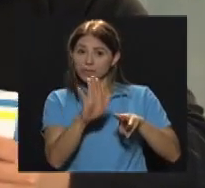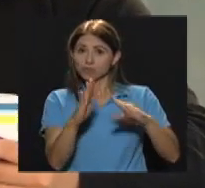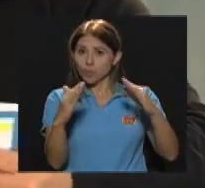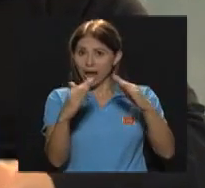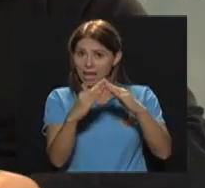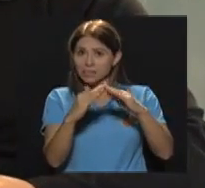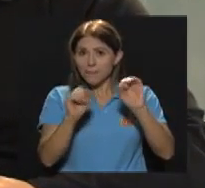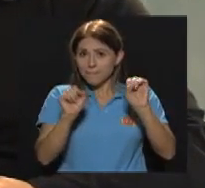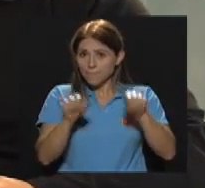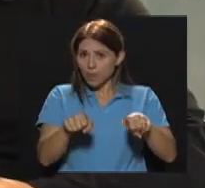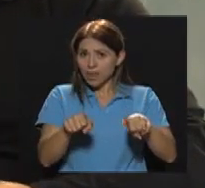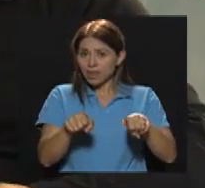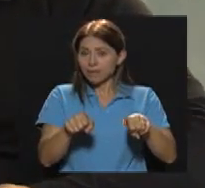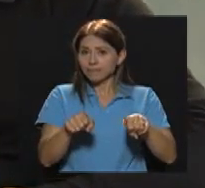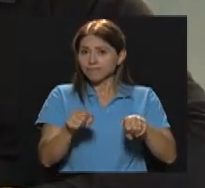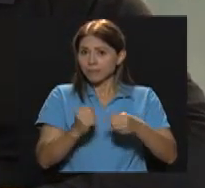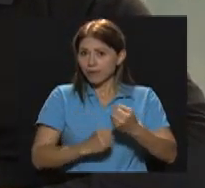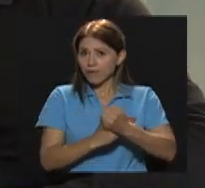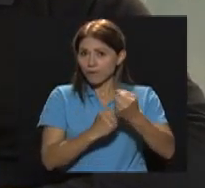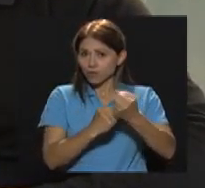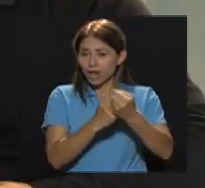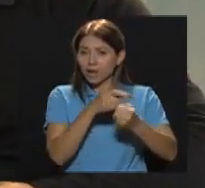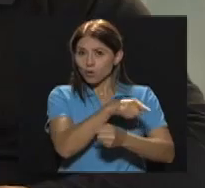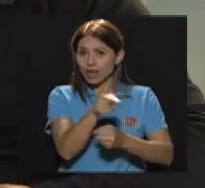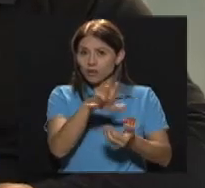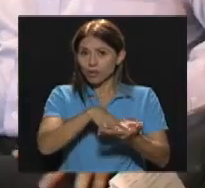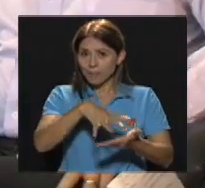Lo que aprendieron Durante las sesiones